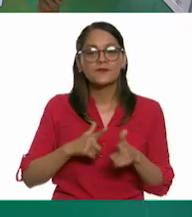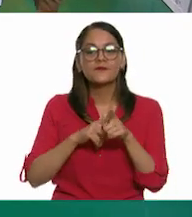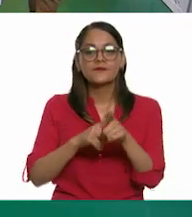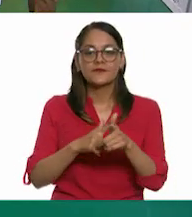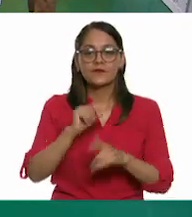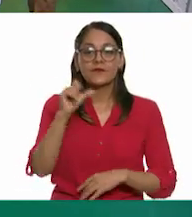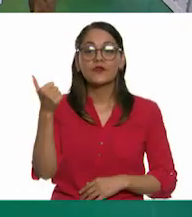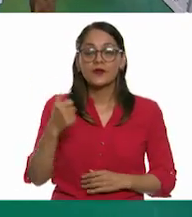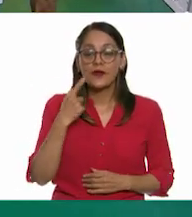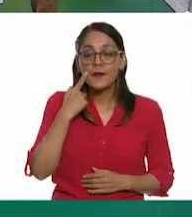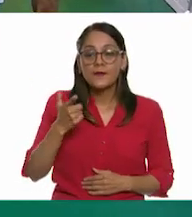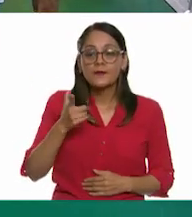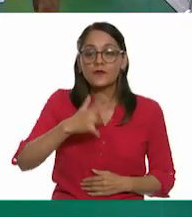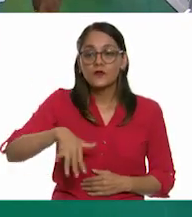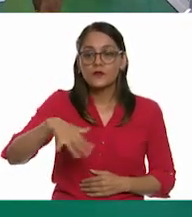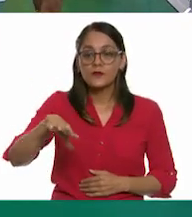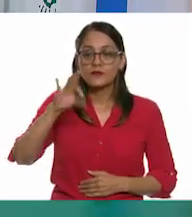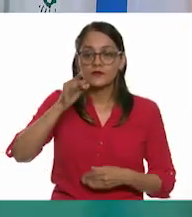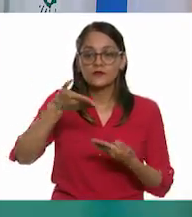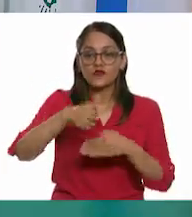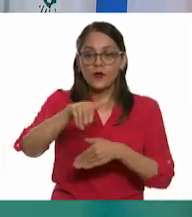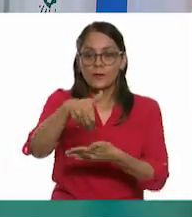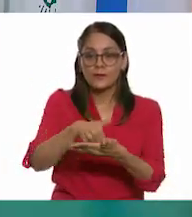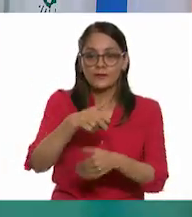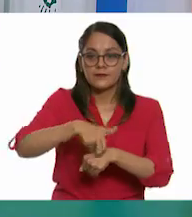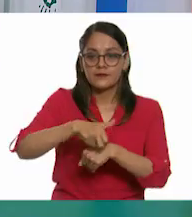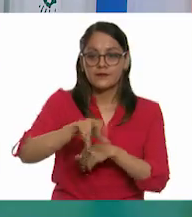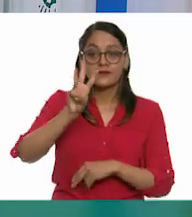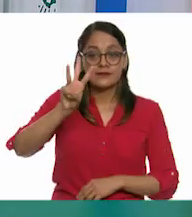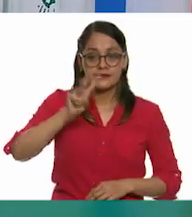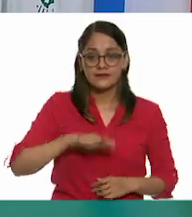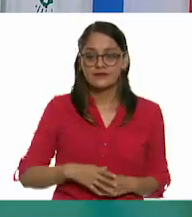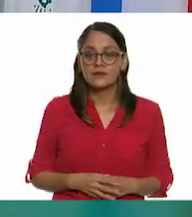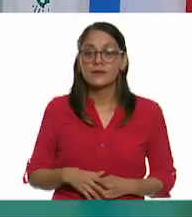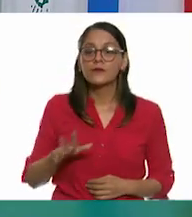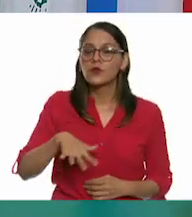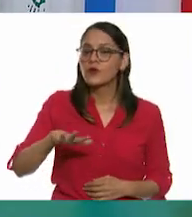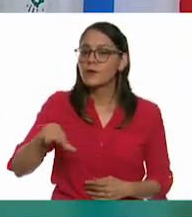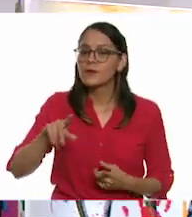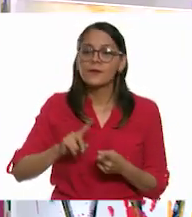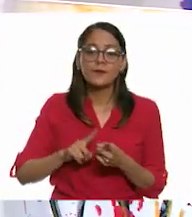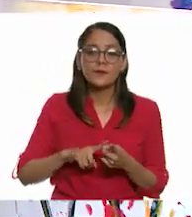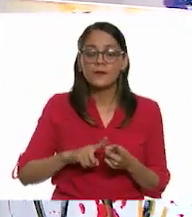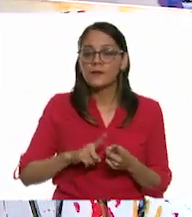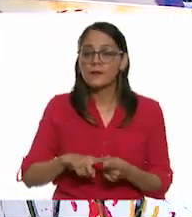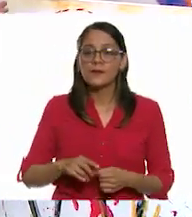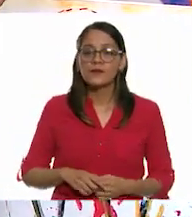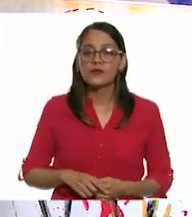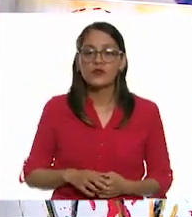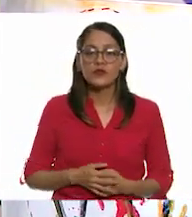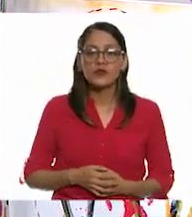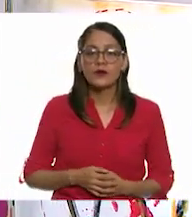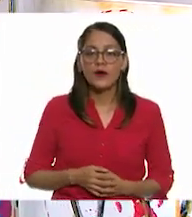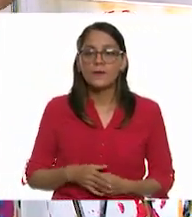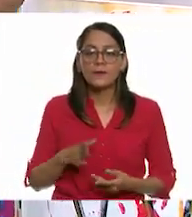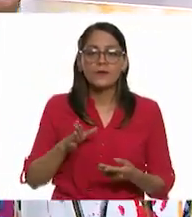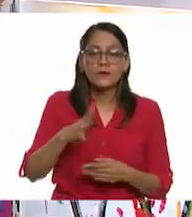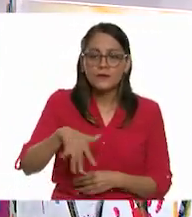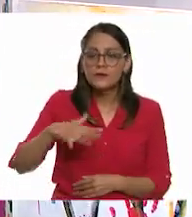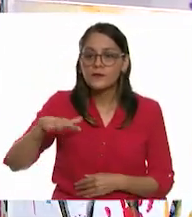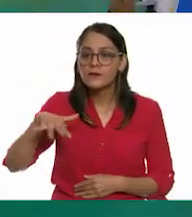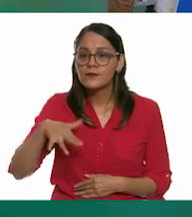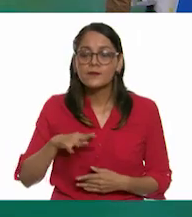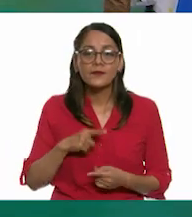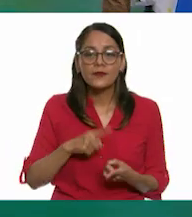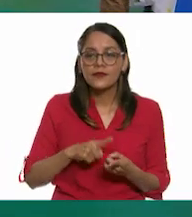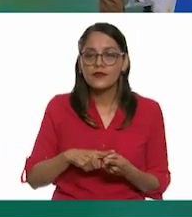Vamos por el siguiente y vamos a buscar nuestro sobre número tres. Así que vamos a buscarlo. A ver, Rita, abre muy bien los ojos. ¿Dónde está? Sí, sí, sí. ¿Dónde está?